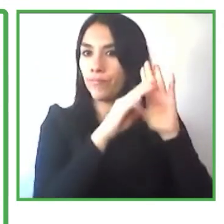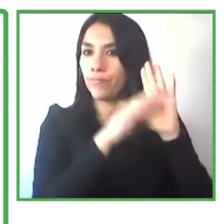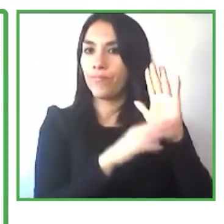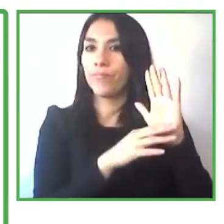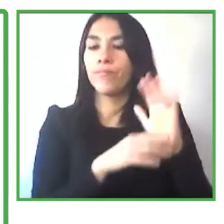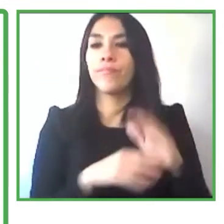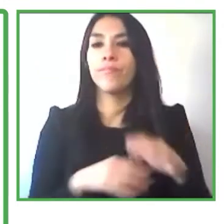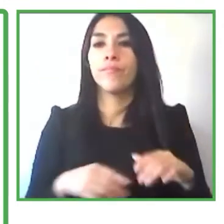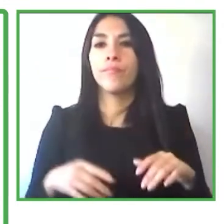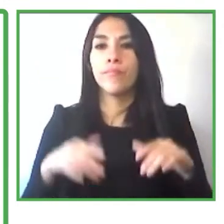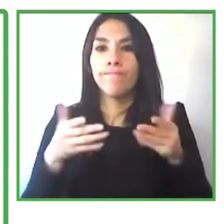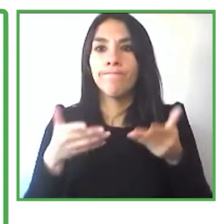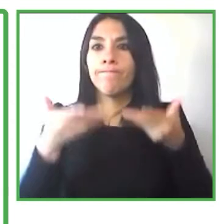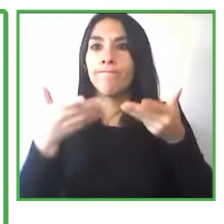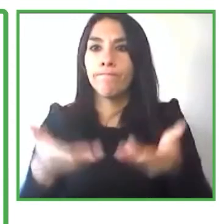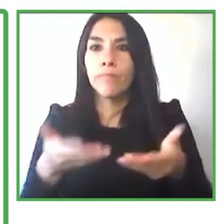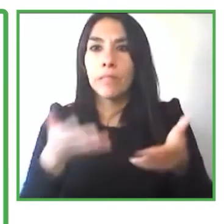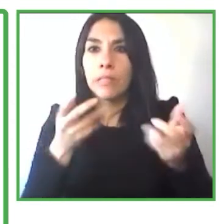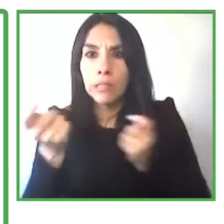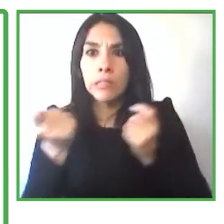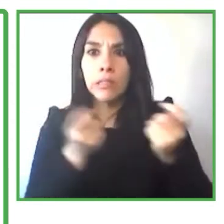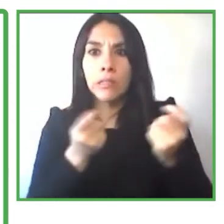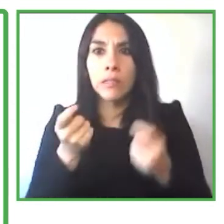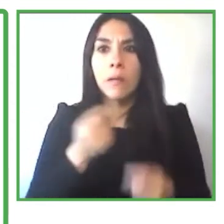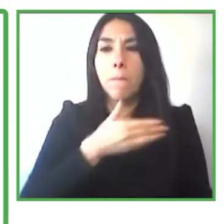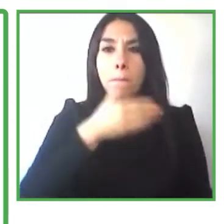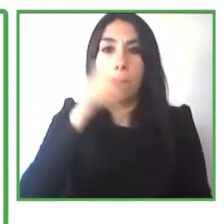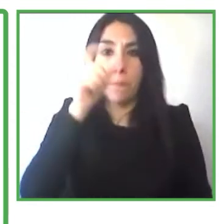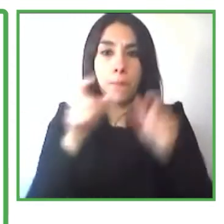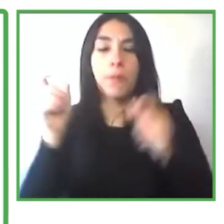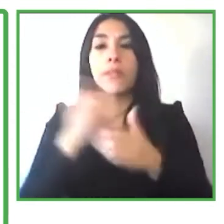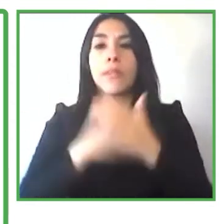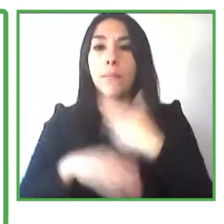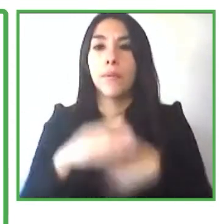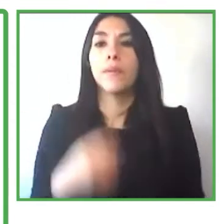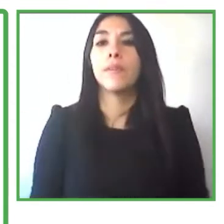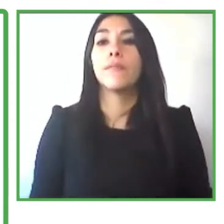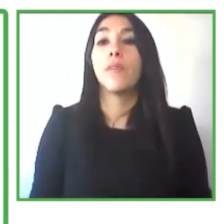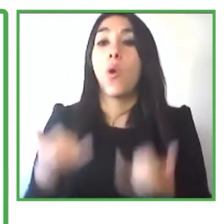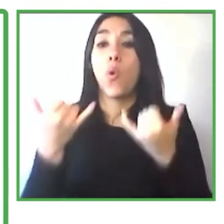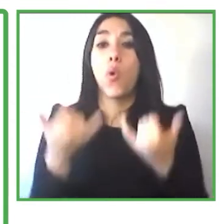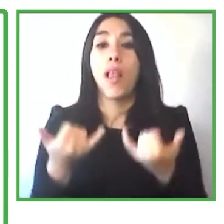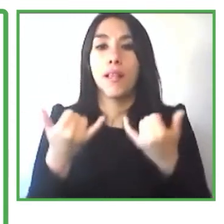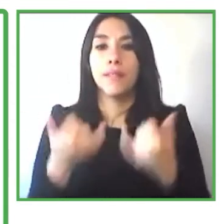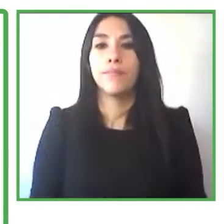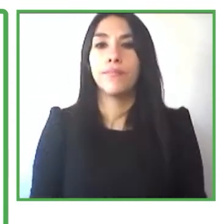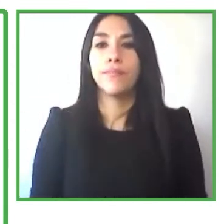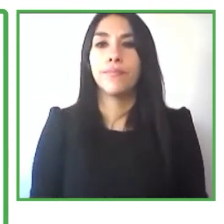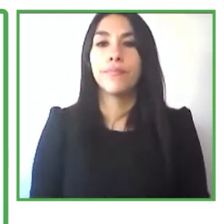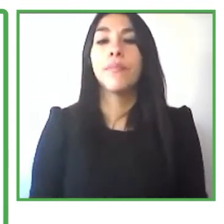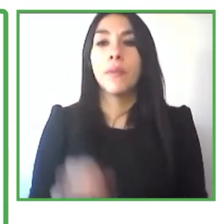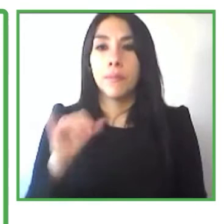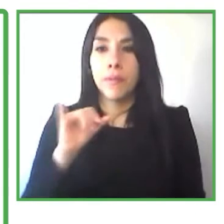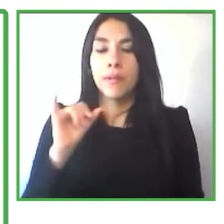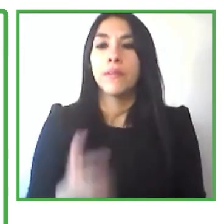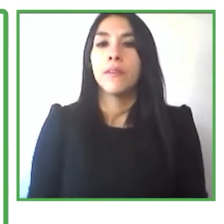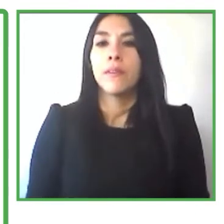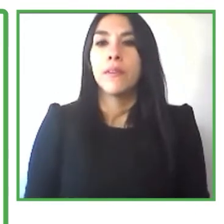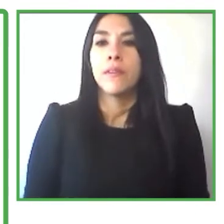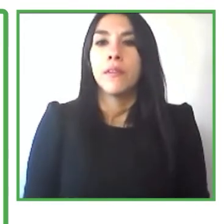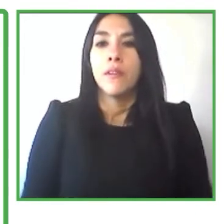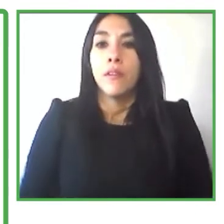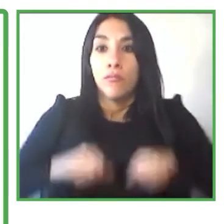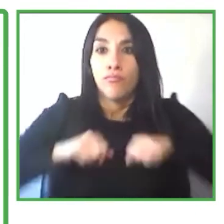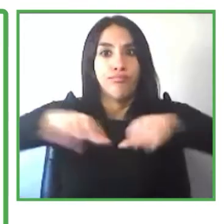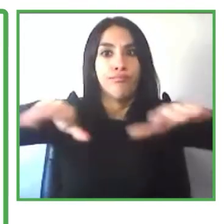discapacidad nacional donde tratamos establecer las redes en países alrededor del mundo y también trabajamos en